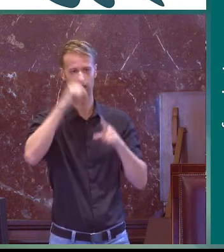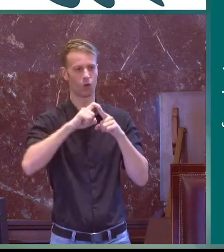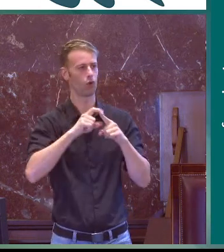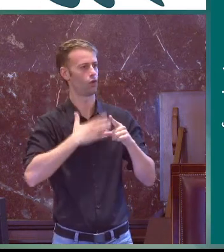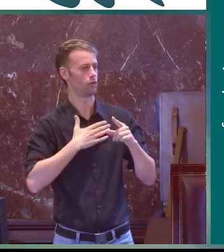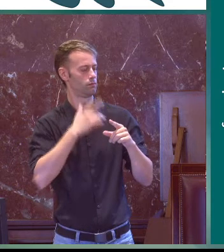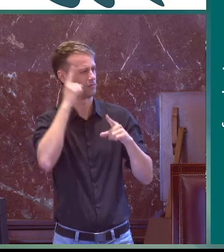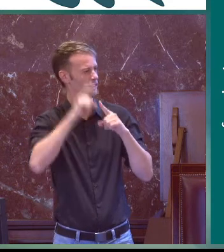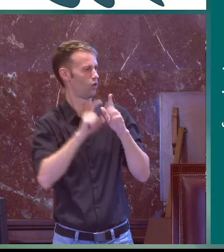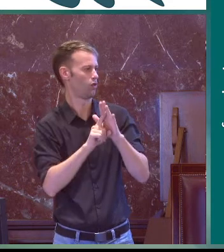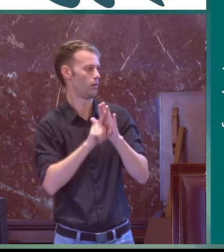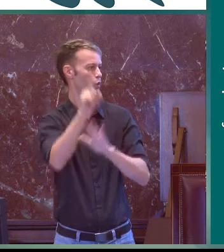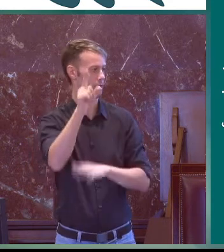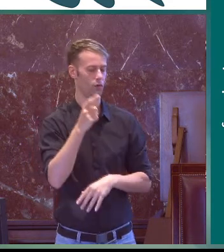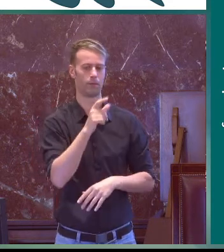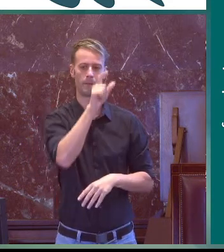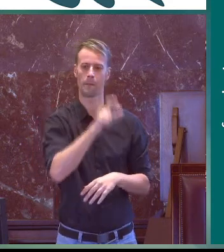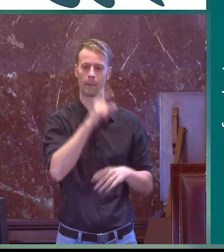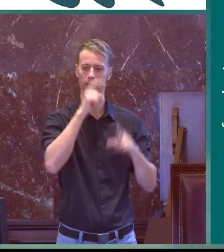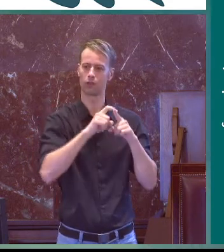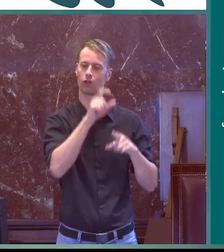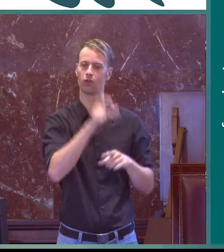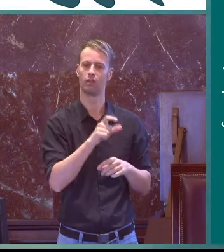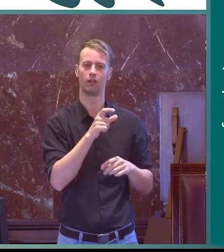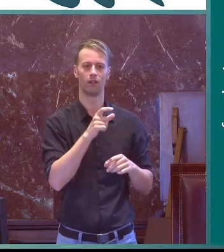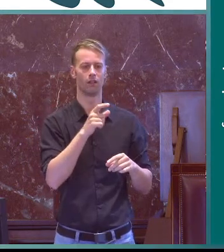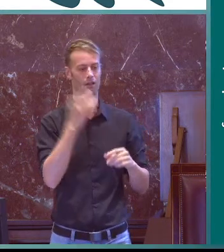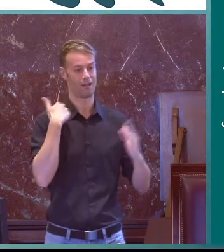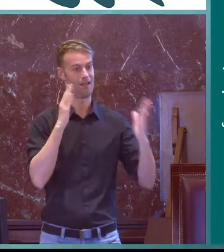En el año 79, un psicólogo, evolucionista,